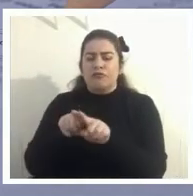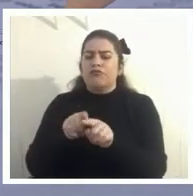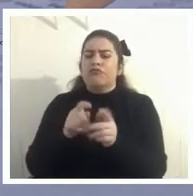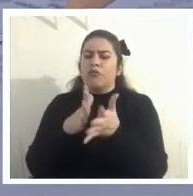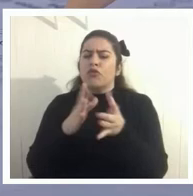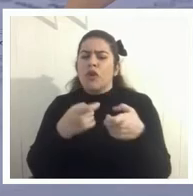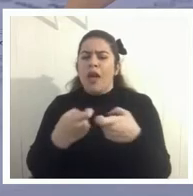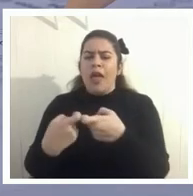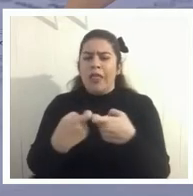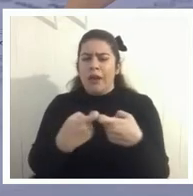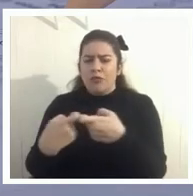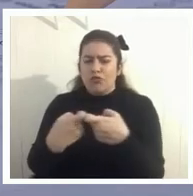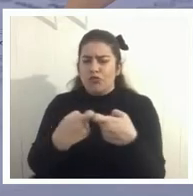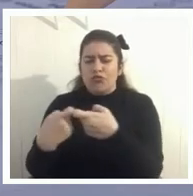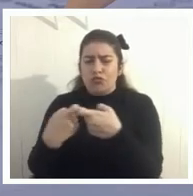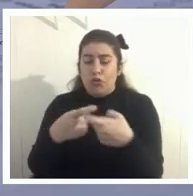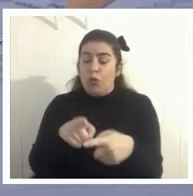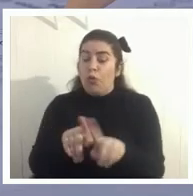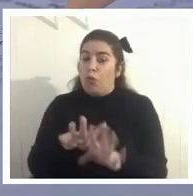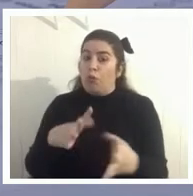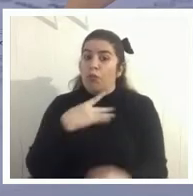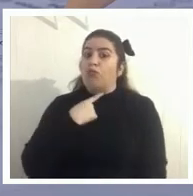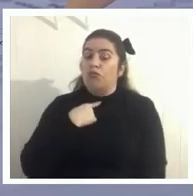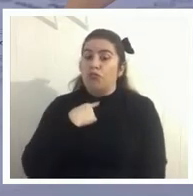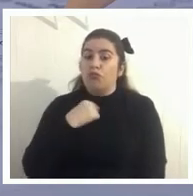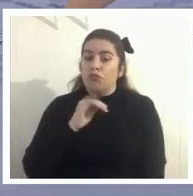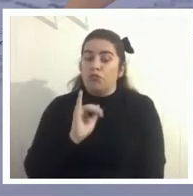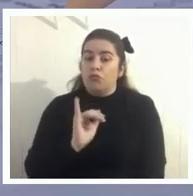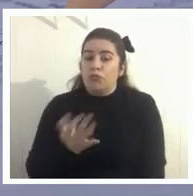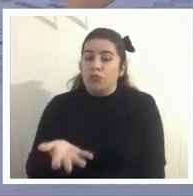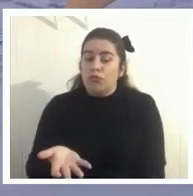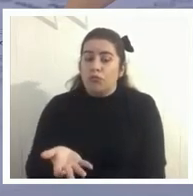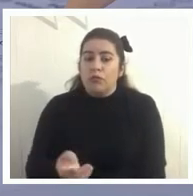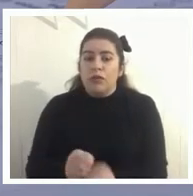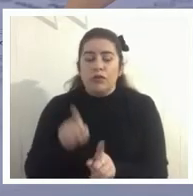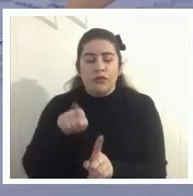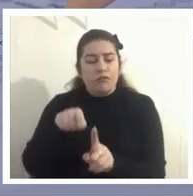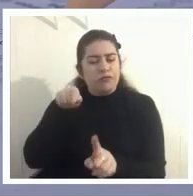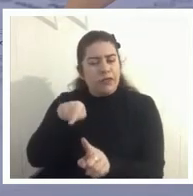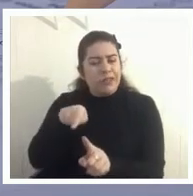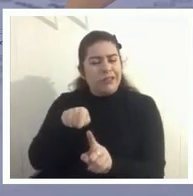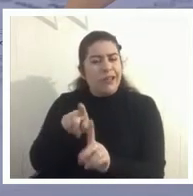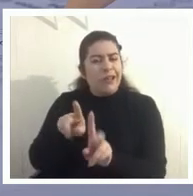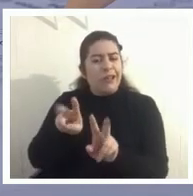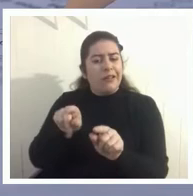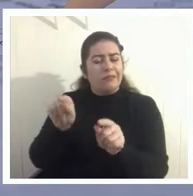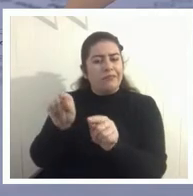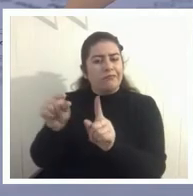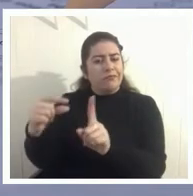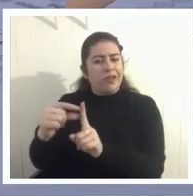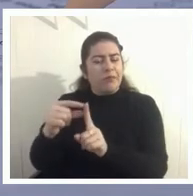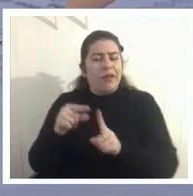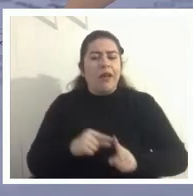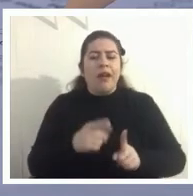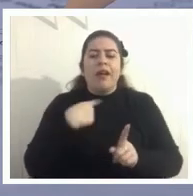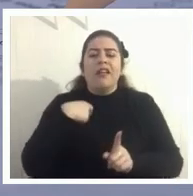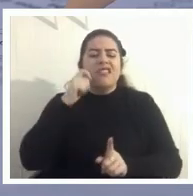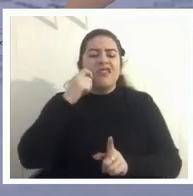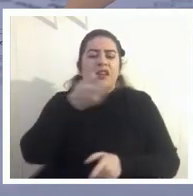muy provocadora cierto y muy interesante y necesitábamos considerar este término y ver cuál era su significado para nosotros